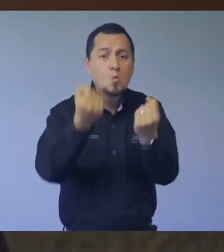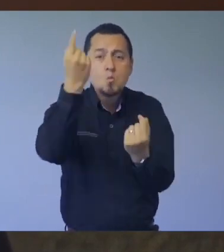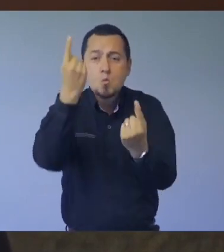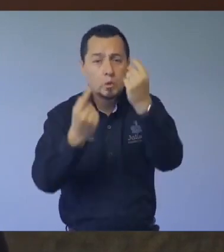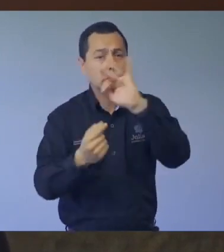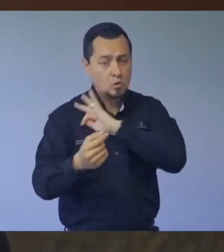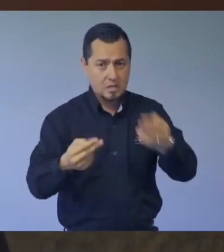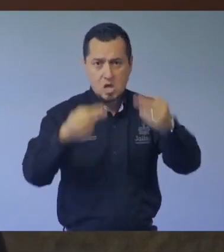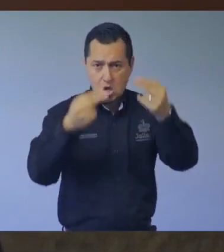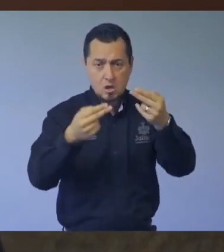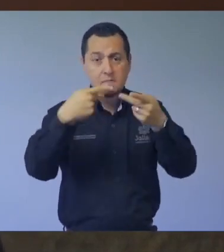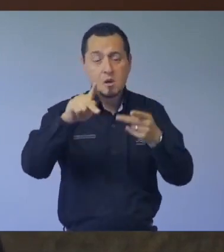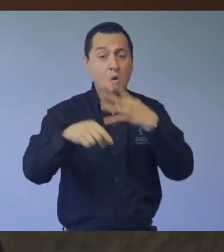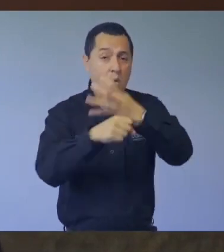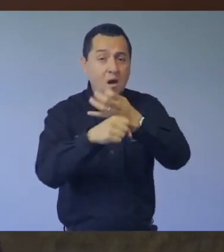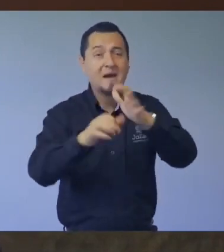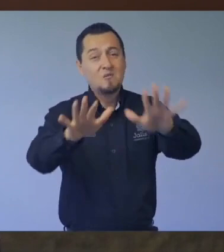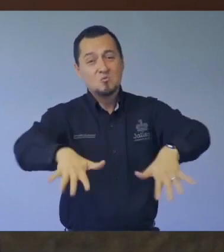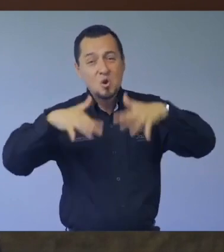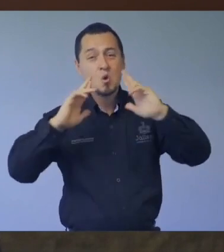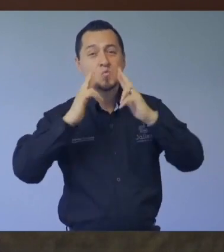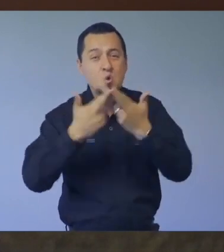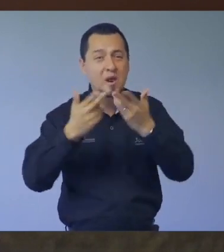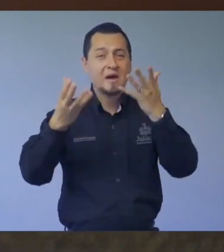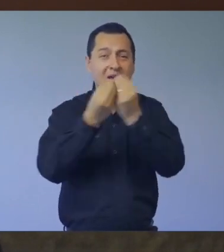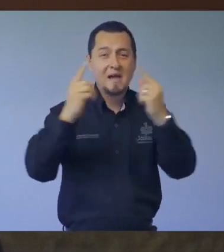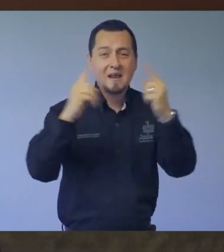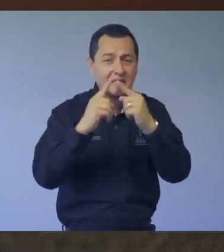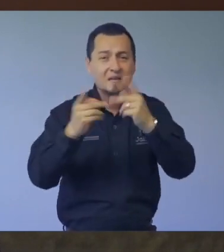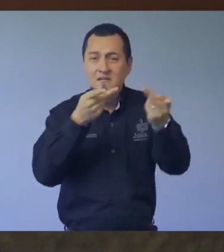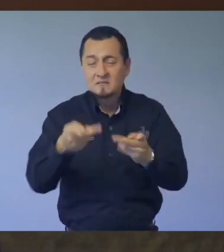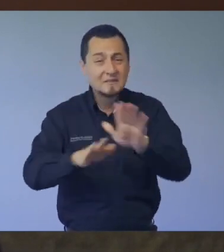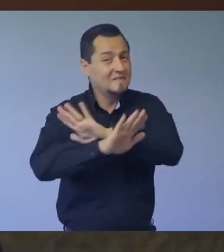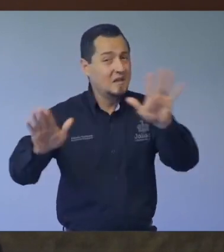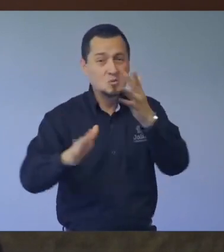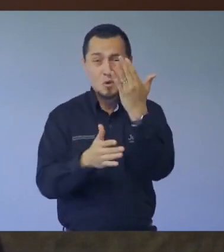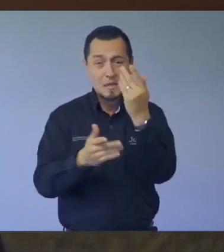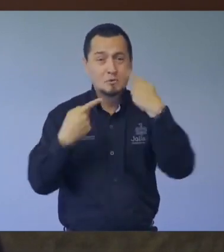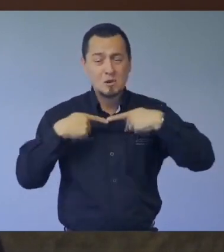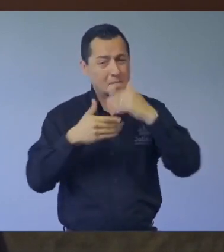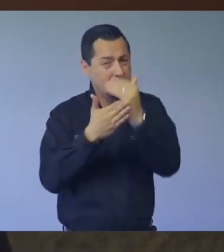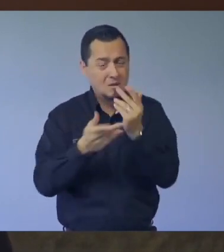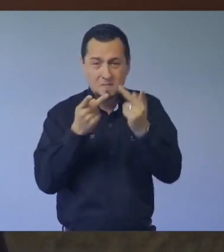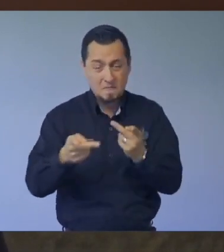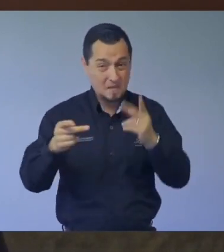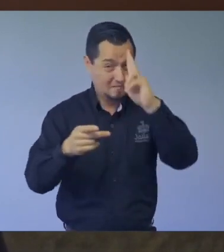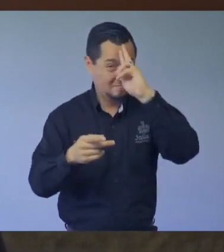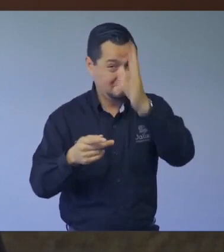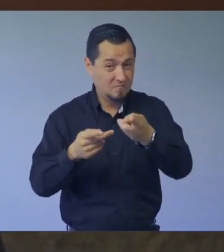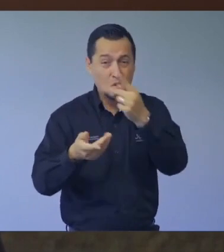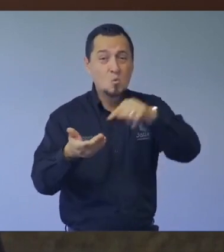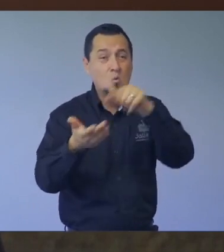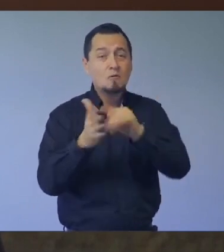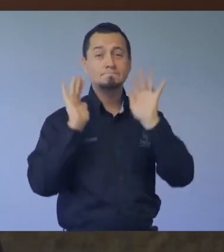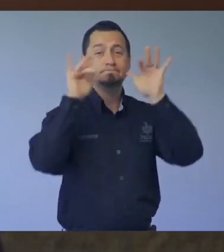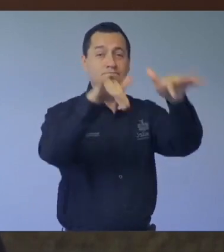esenciales. Cuarto, no podrá haber eventos, reuniones o congregaciones de más de 50 personas. Quinto, queda prohibido el